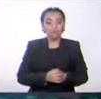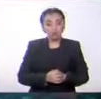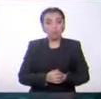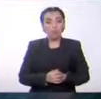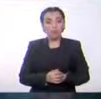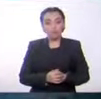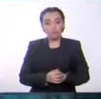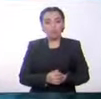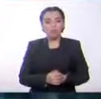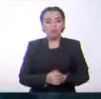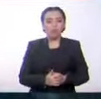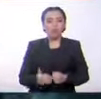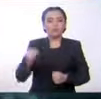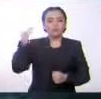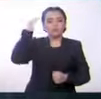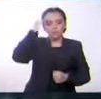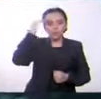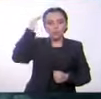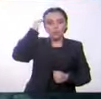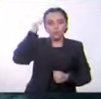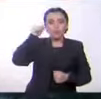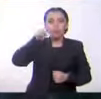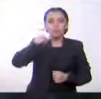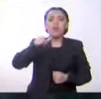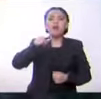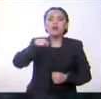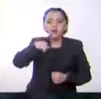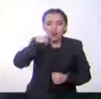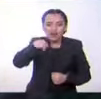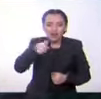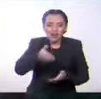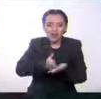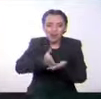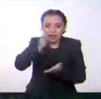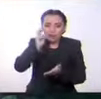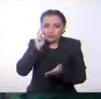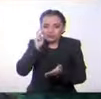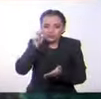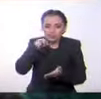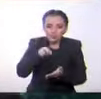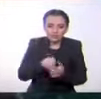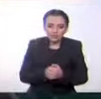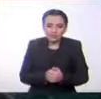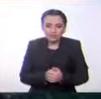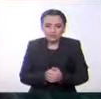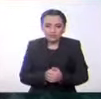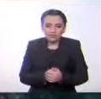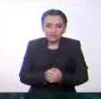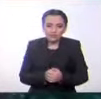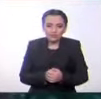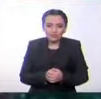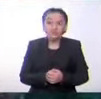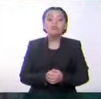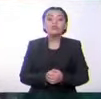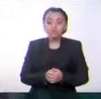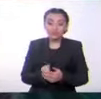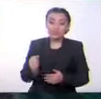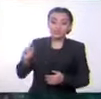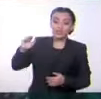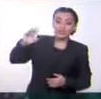¿Sabes cómo se llama este animal? Así es, es una estrella de mar.